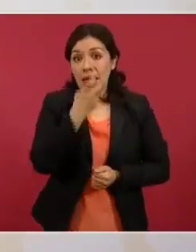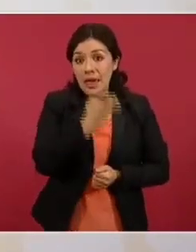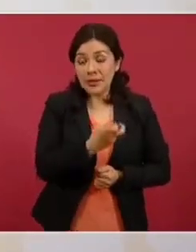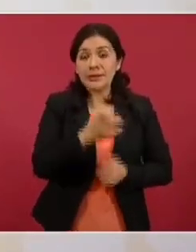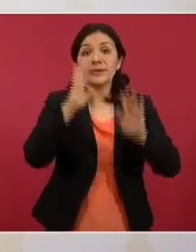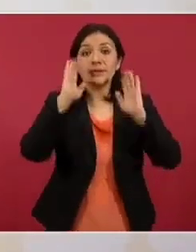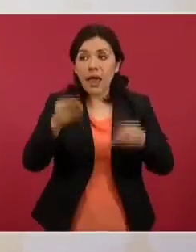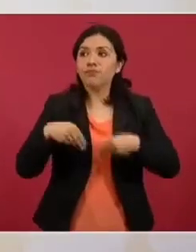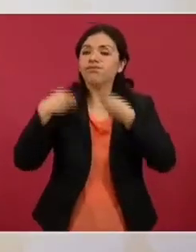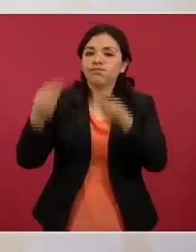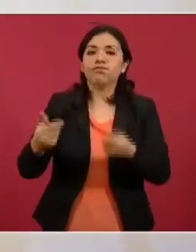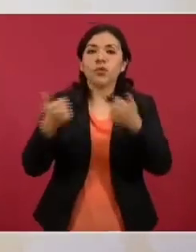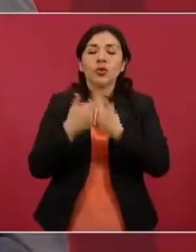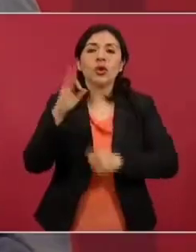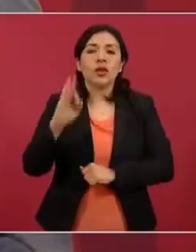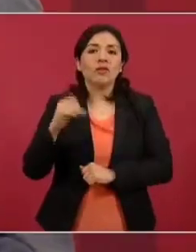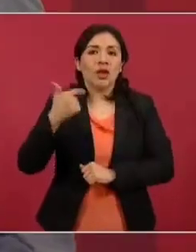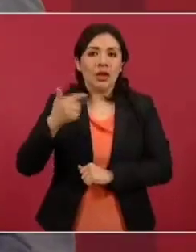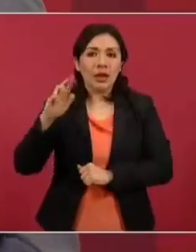a la fiscalía,